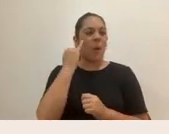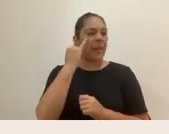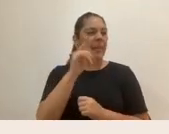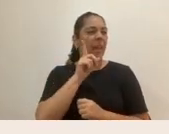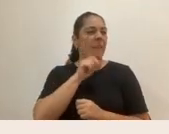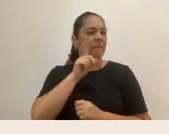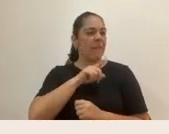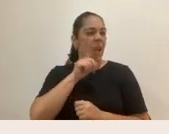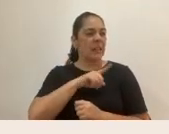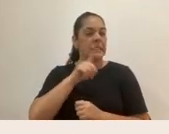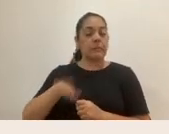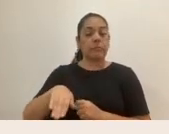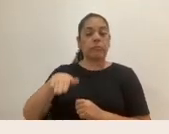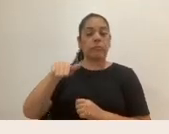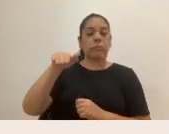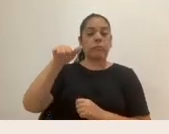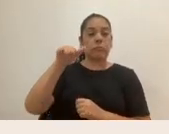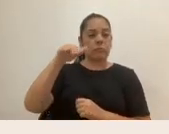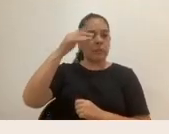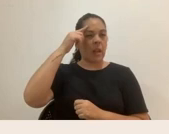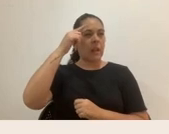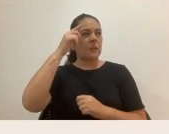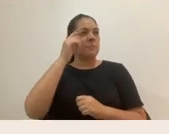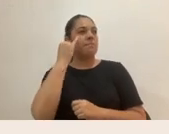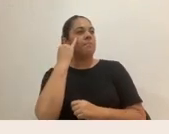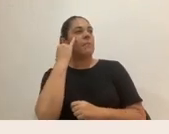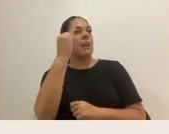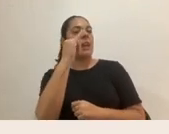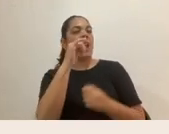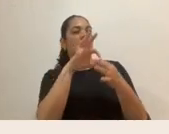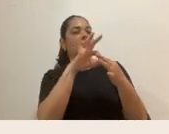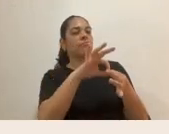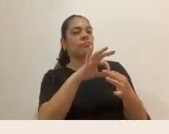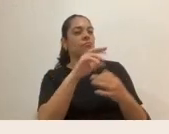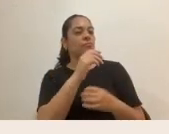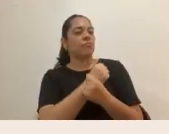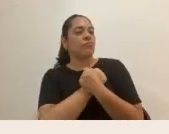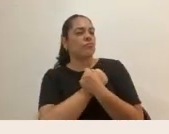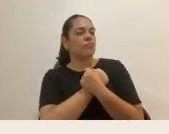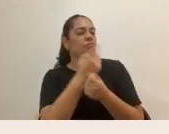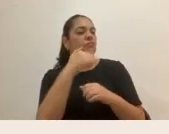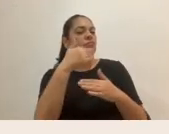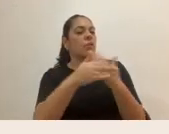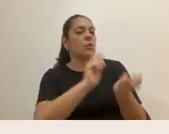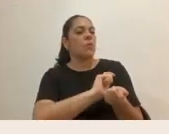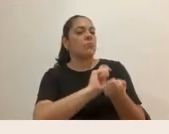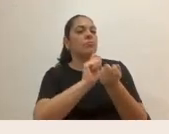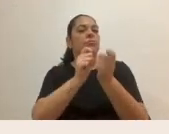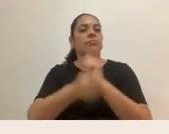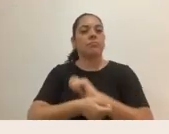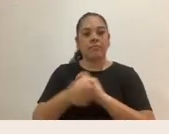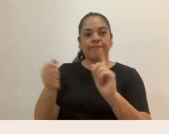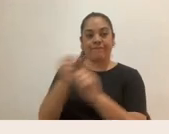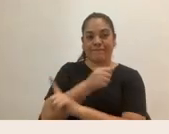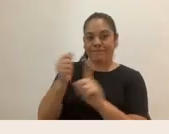crecido en torno al amor y que se convierten en generadores de violencia. ¿Y por qué en generadores de violencia? Porque precisamente